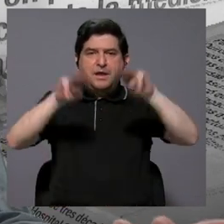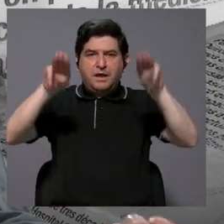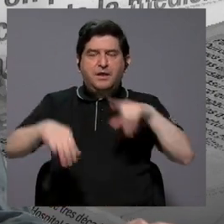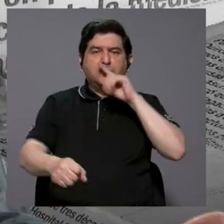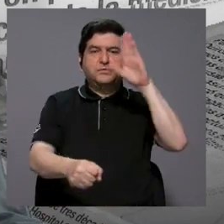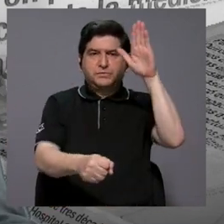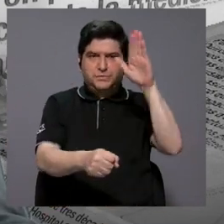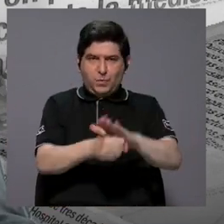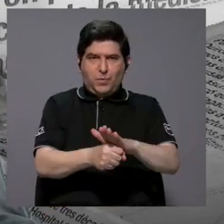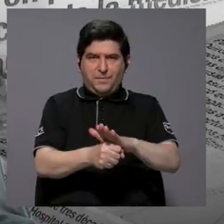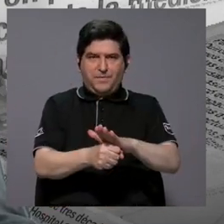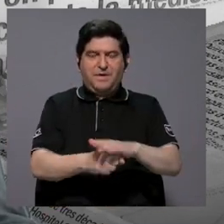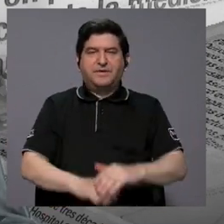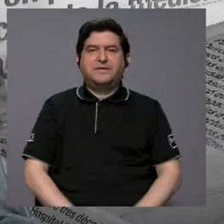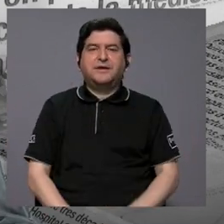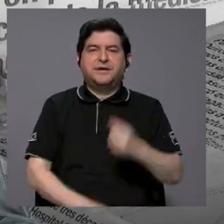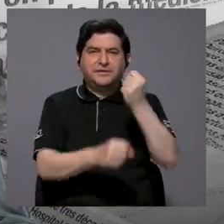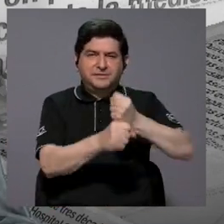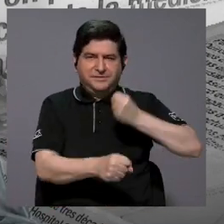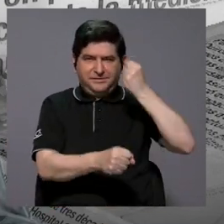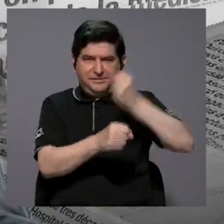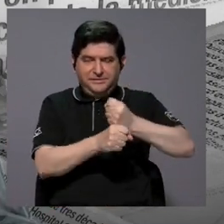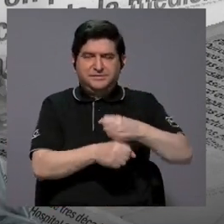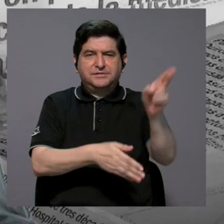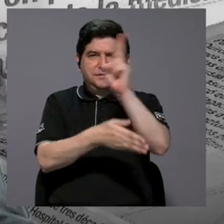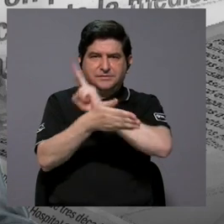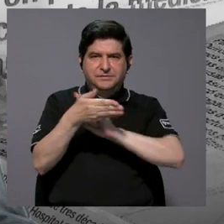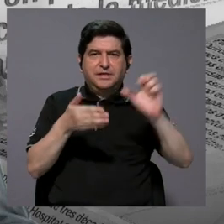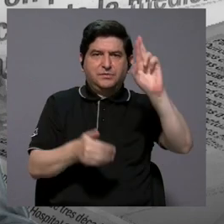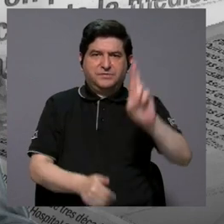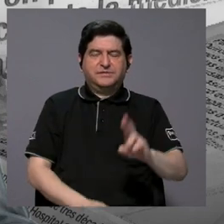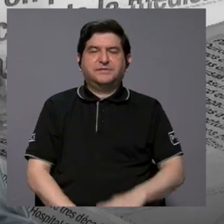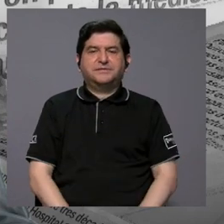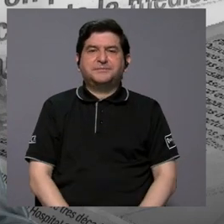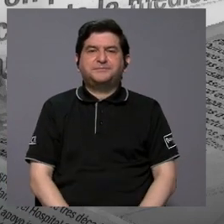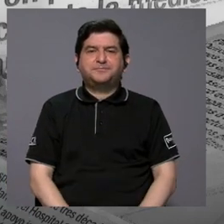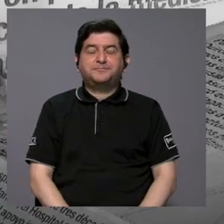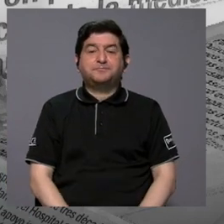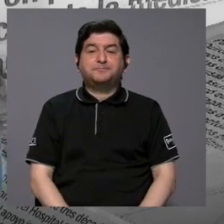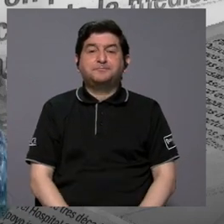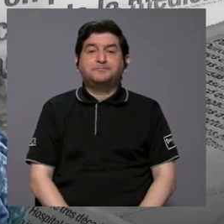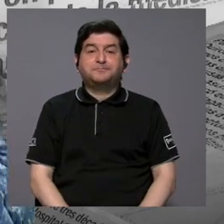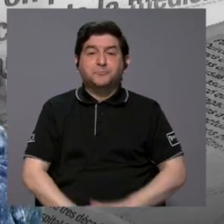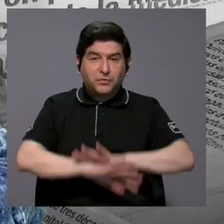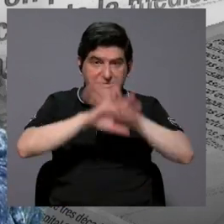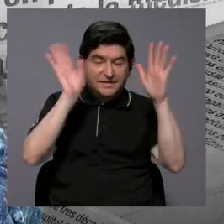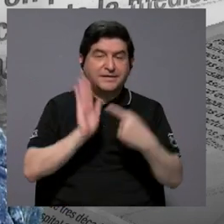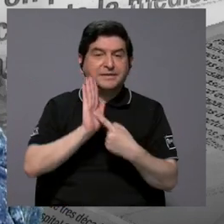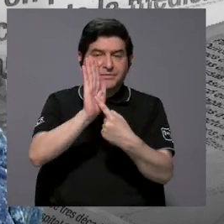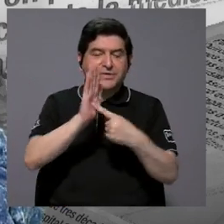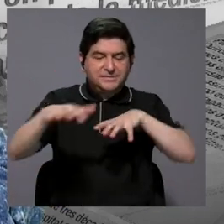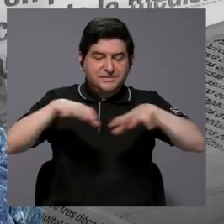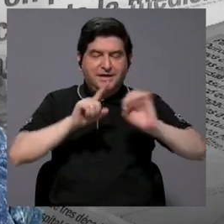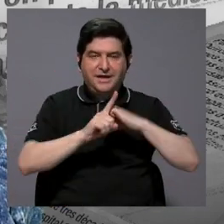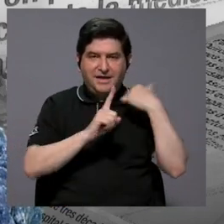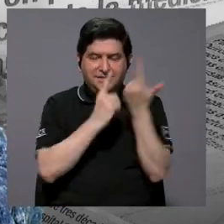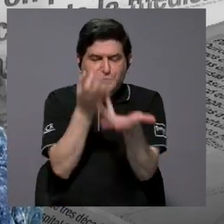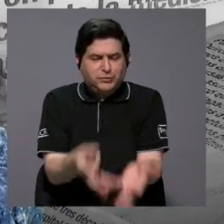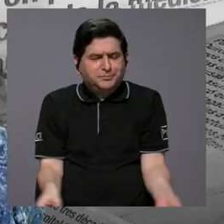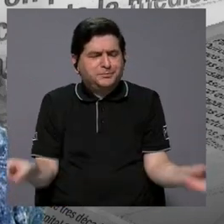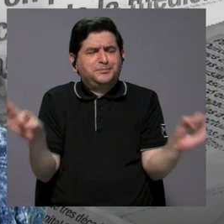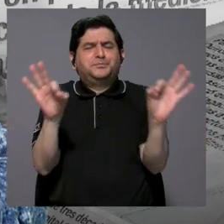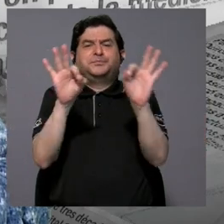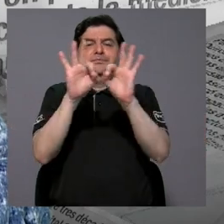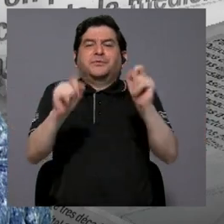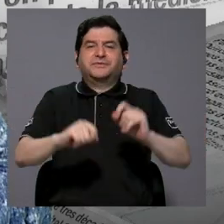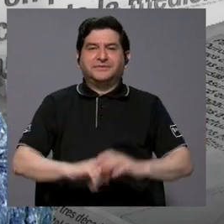cumpliendo con la labor de la Universidad de Costa Rica. Pues evidentemente una muestra de acción social importante